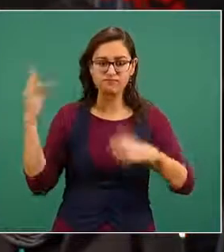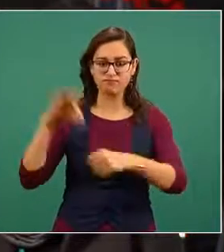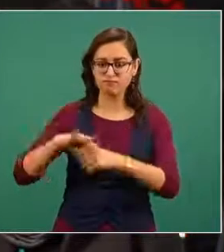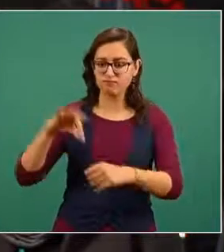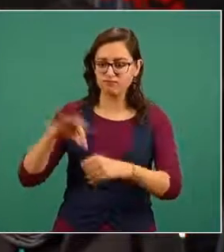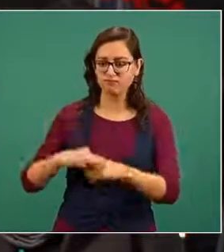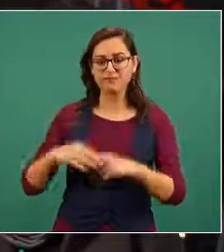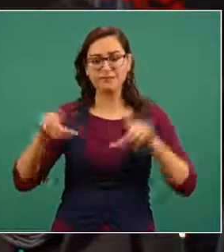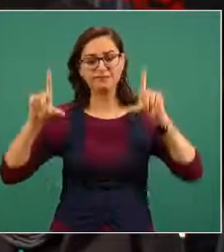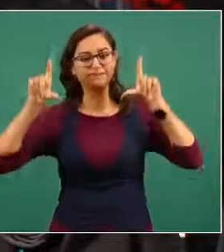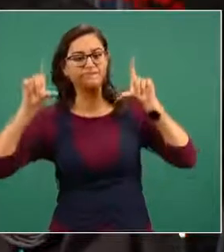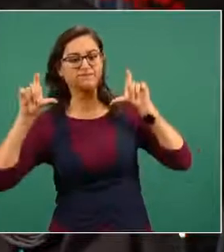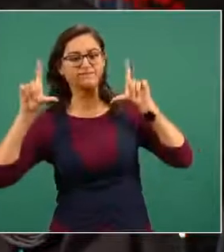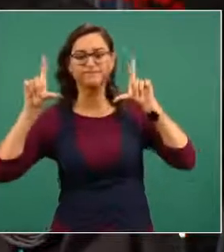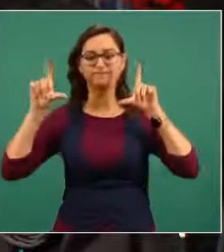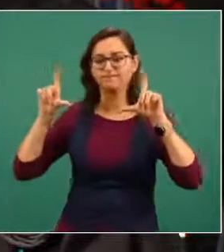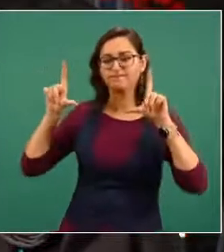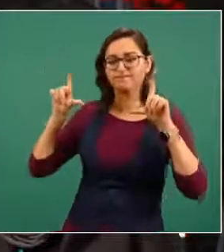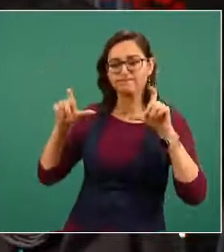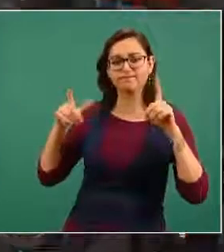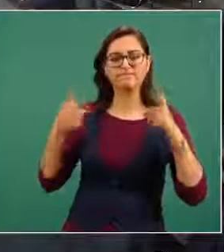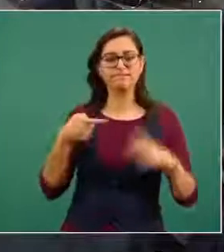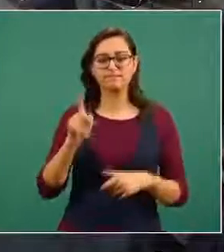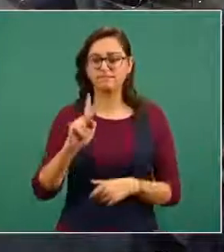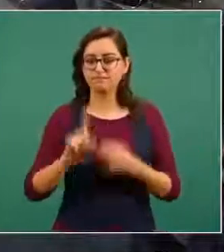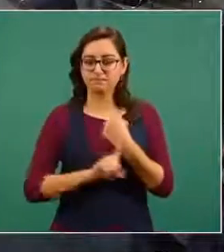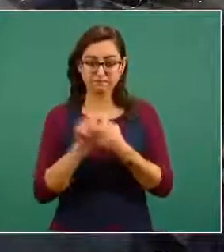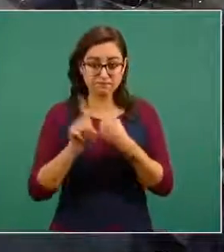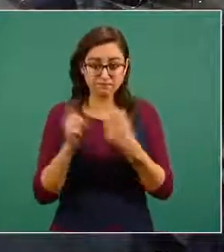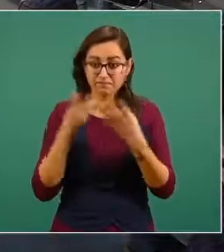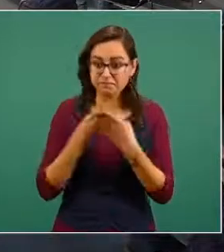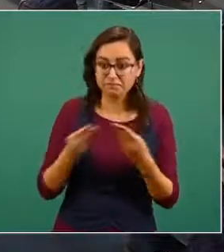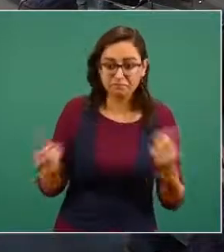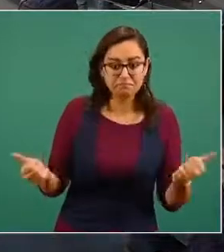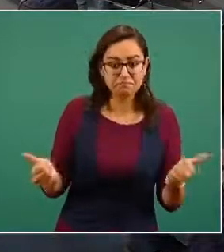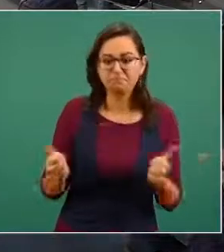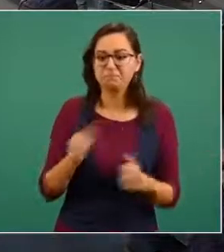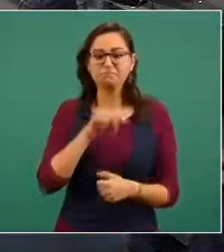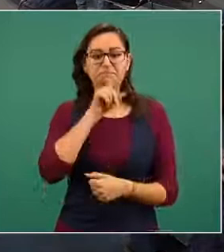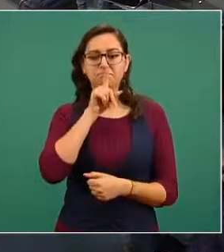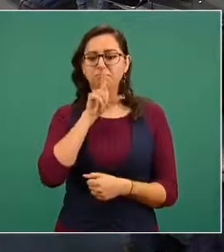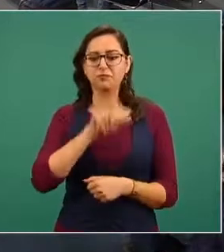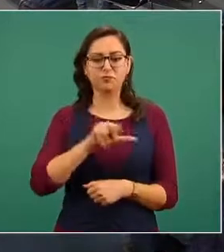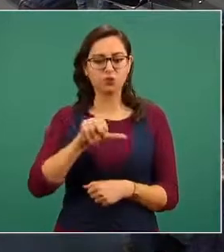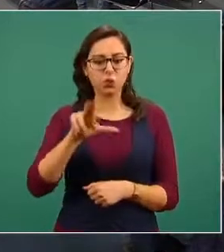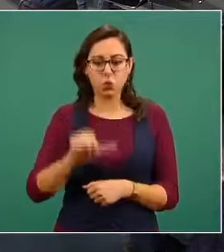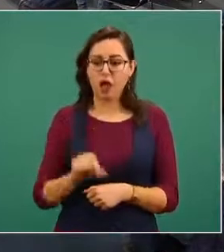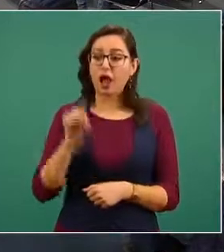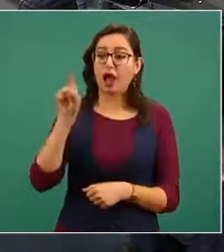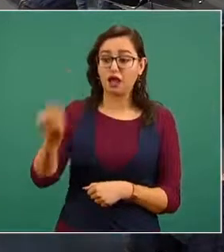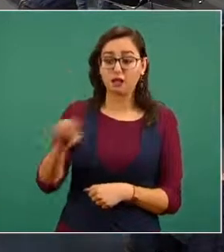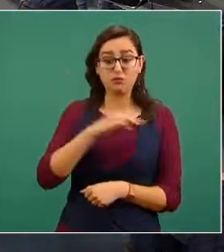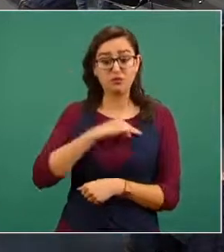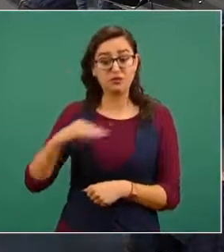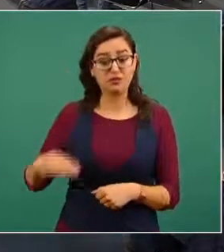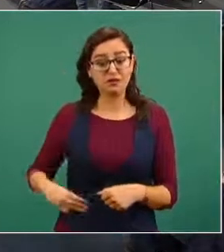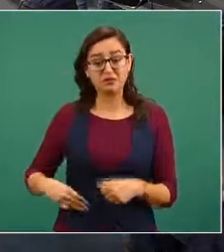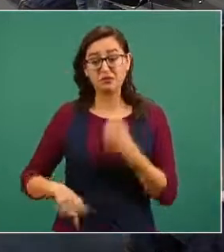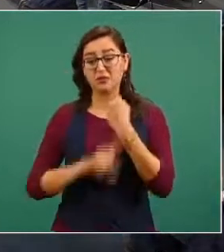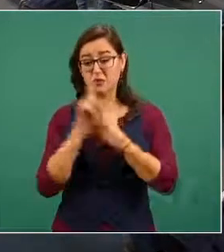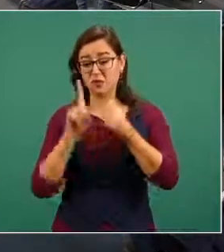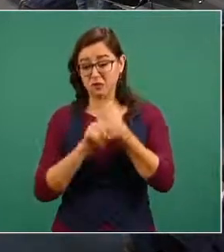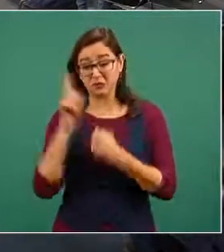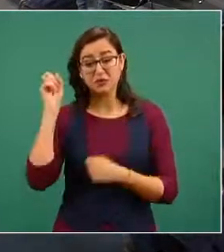tomarse las fotografías pero nunca resuelven los problemas el problema de valle de molinos es de origen ya que diversos especialistas coinciden